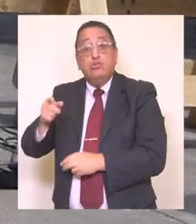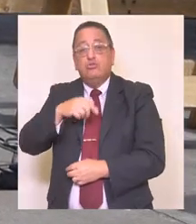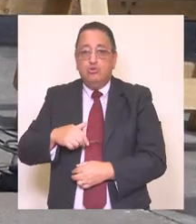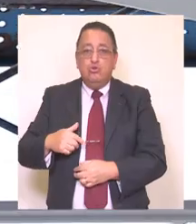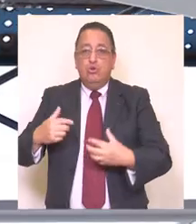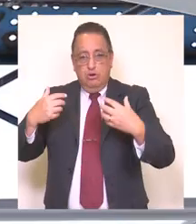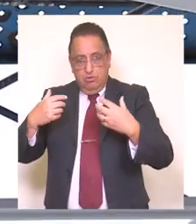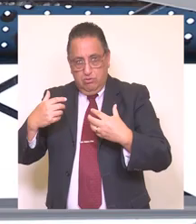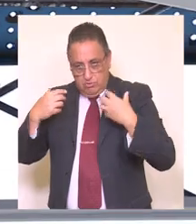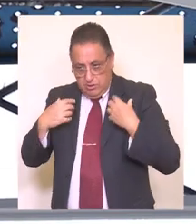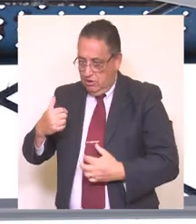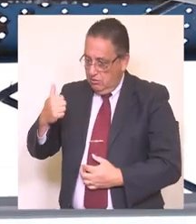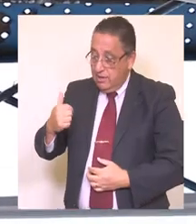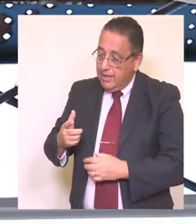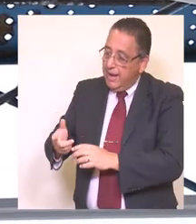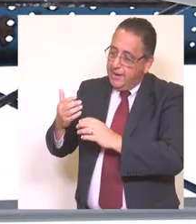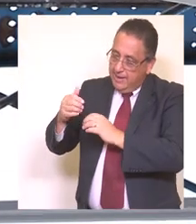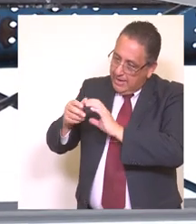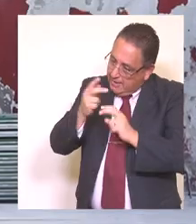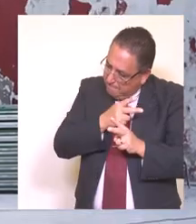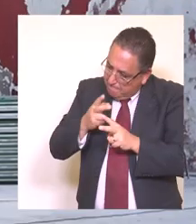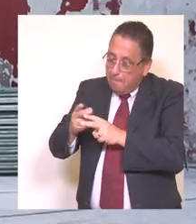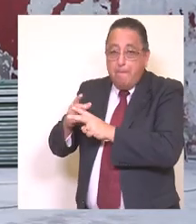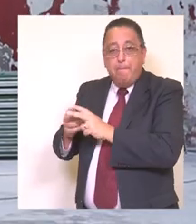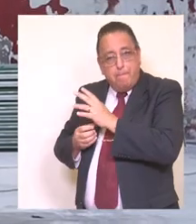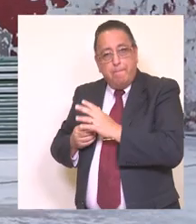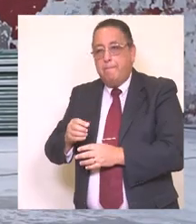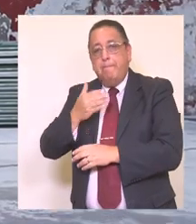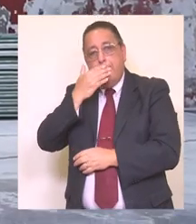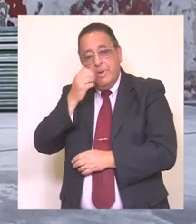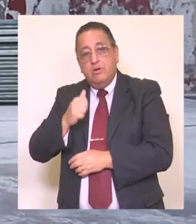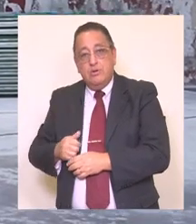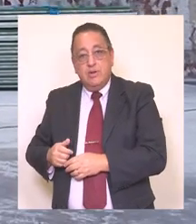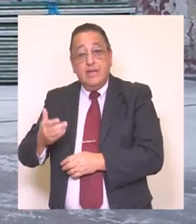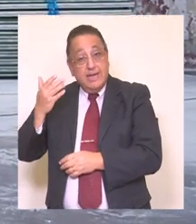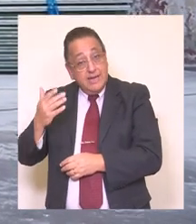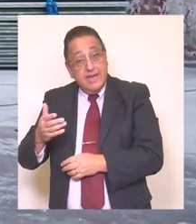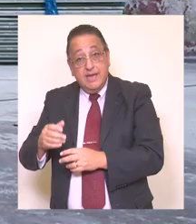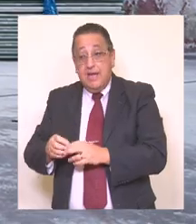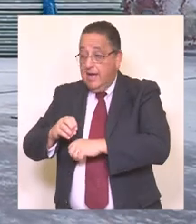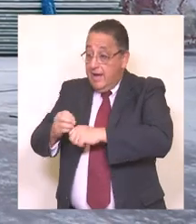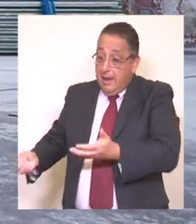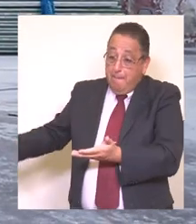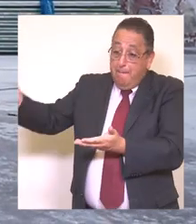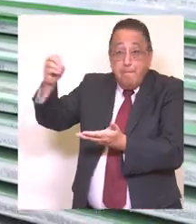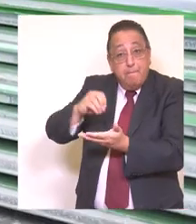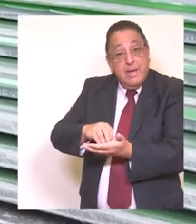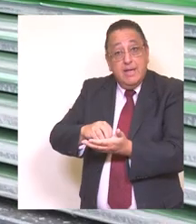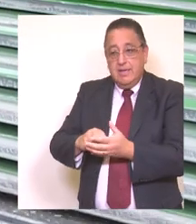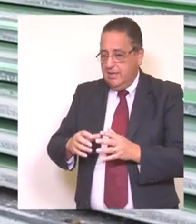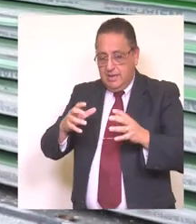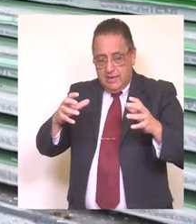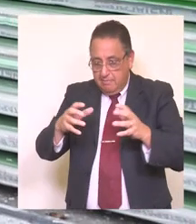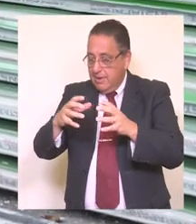mejorar todos nuestros espacios deportivos. Esta buena noticia se suma a la construcción de